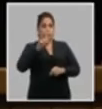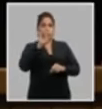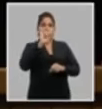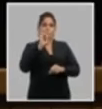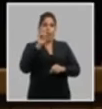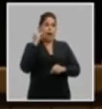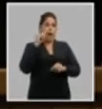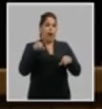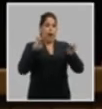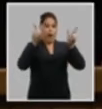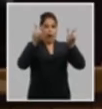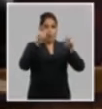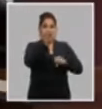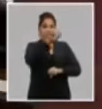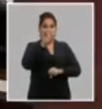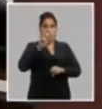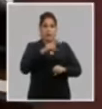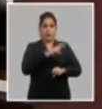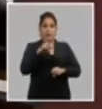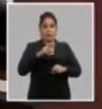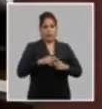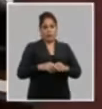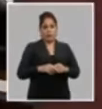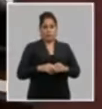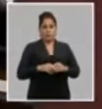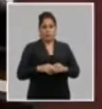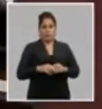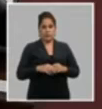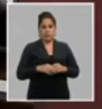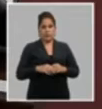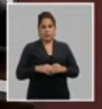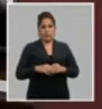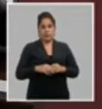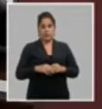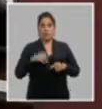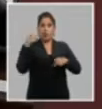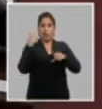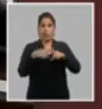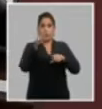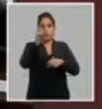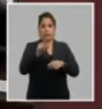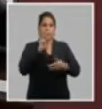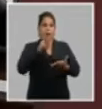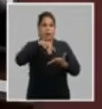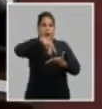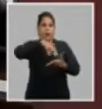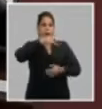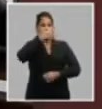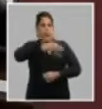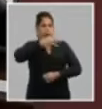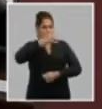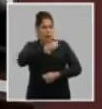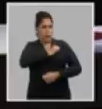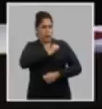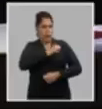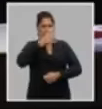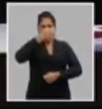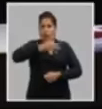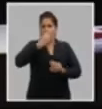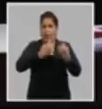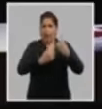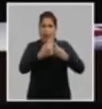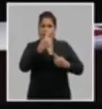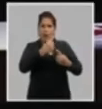63 de la revolución tiene la palabra los delegados y delegadas